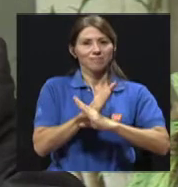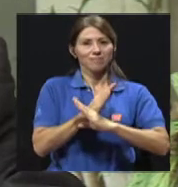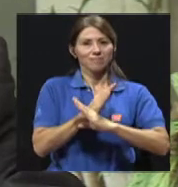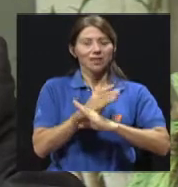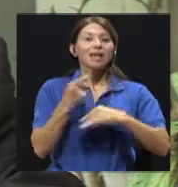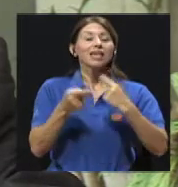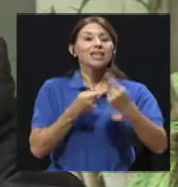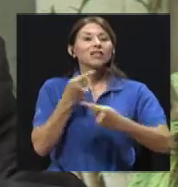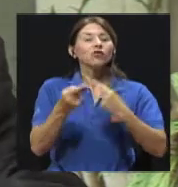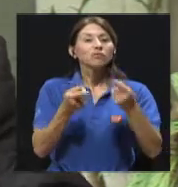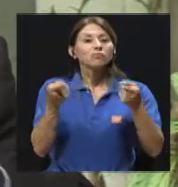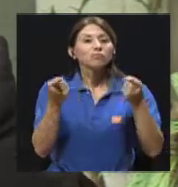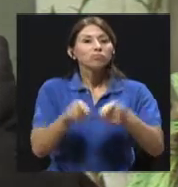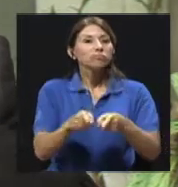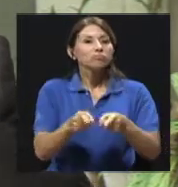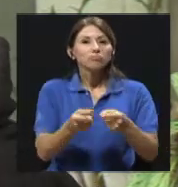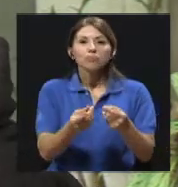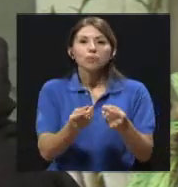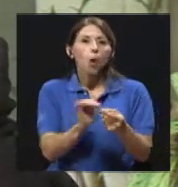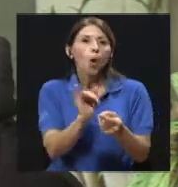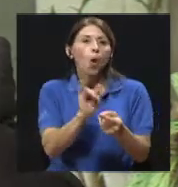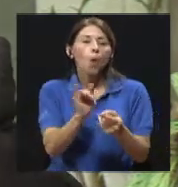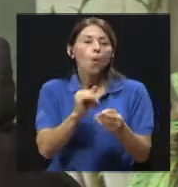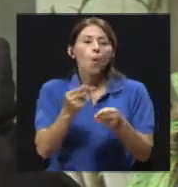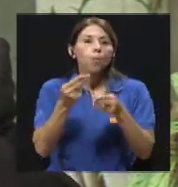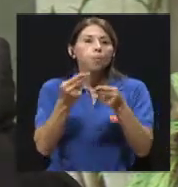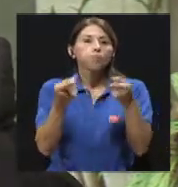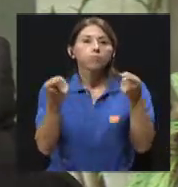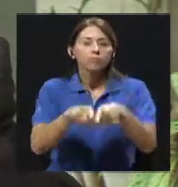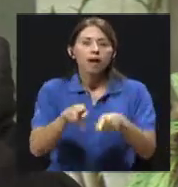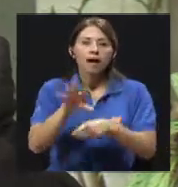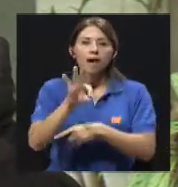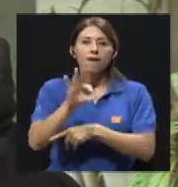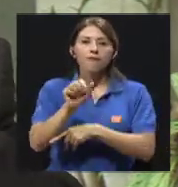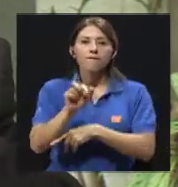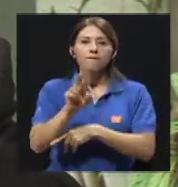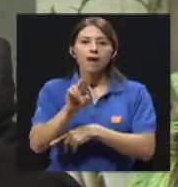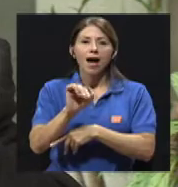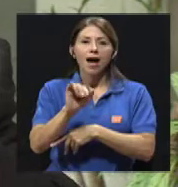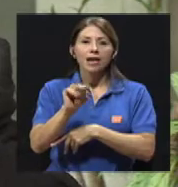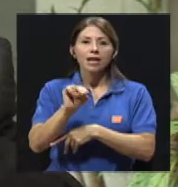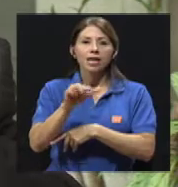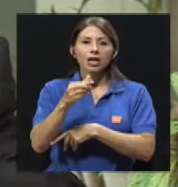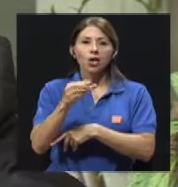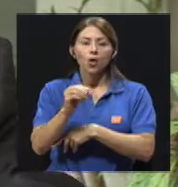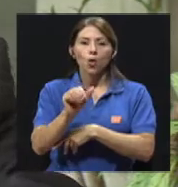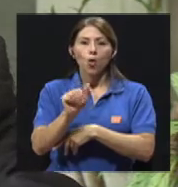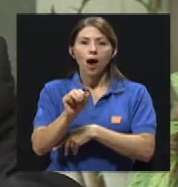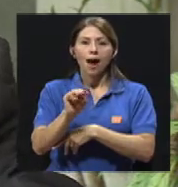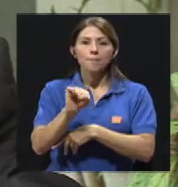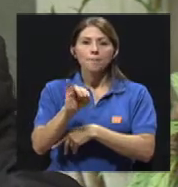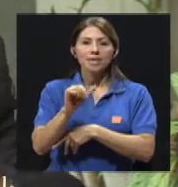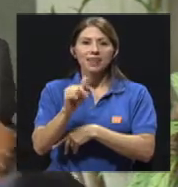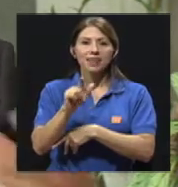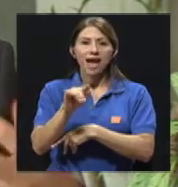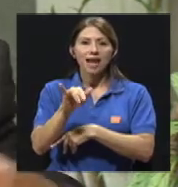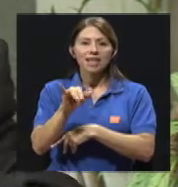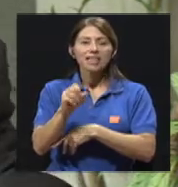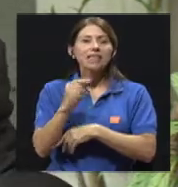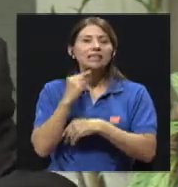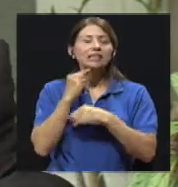y se produce como se produce una faringoamigdalitis. Las células de defensa reaccionan y allí se inicia el proceso